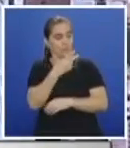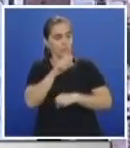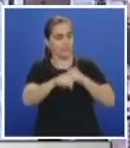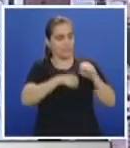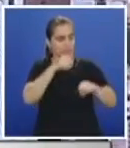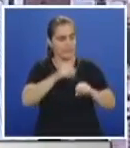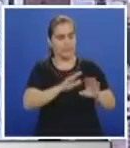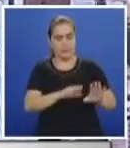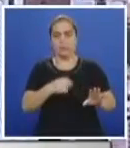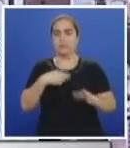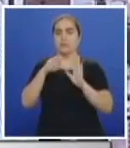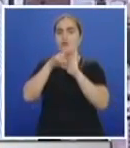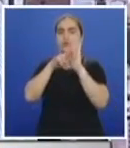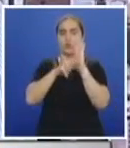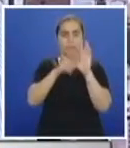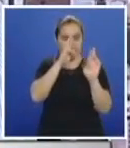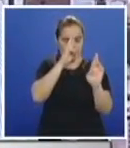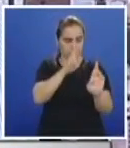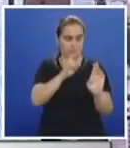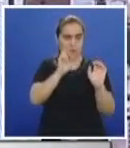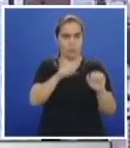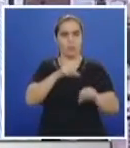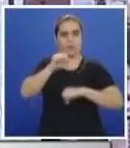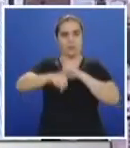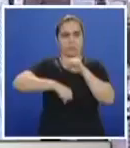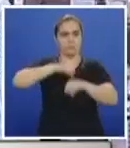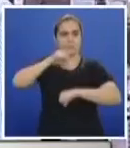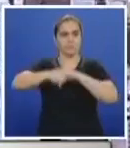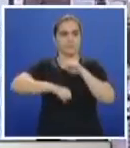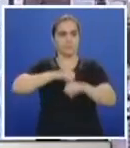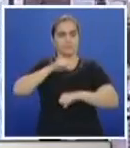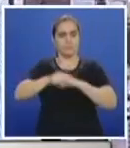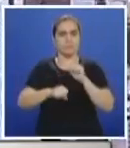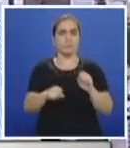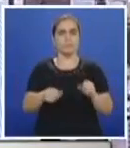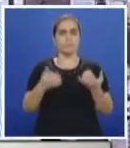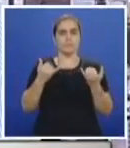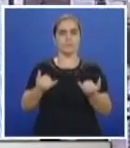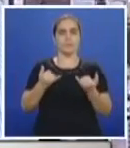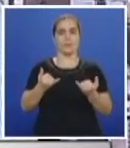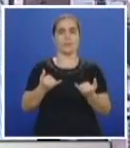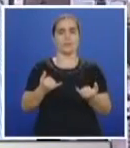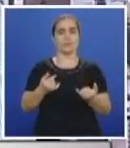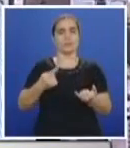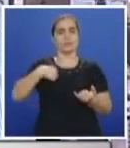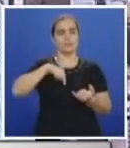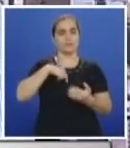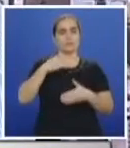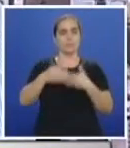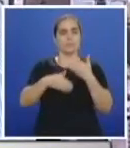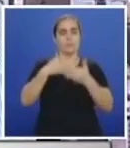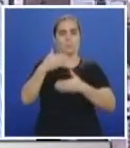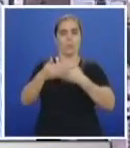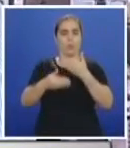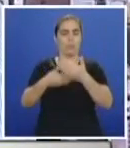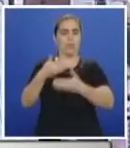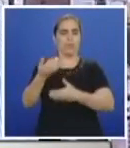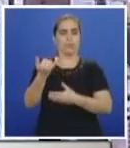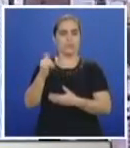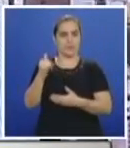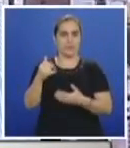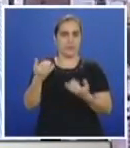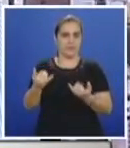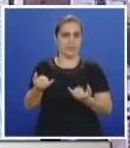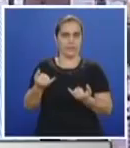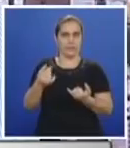vía, hay unas normas básicas que debemos usar como ciclistas. Entonces, digamos que en ese sentido hemos ido logrando ganar un espacio. De hecho,